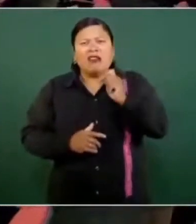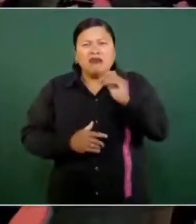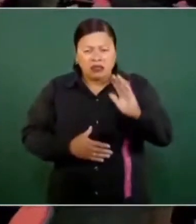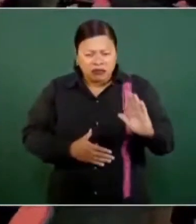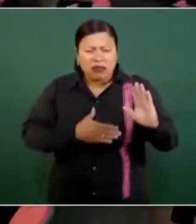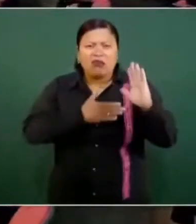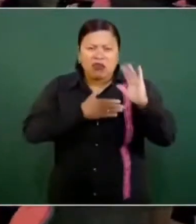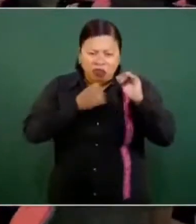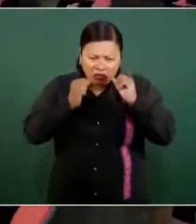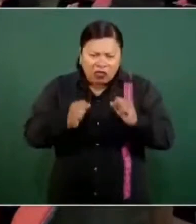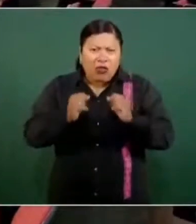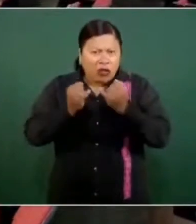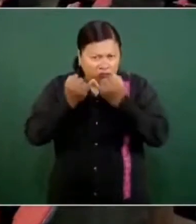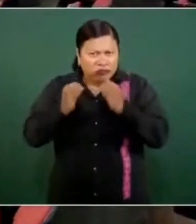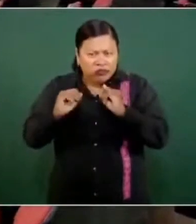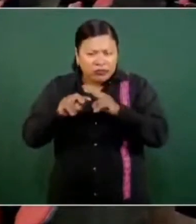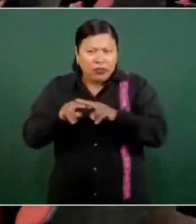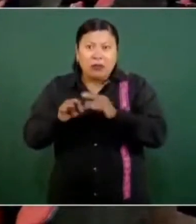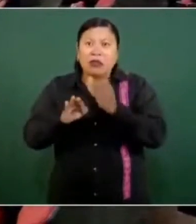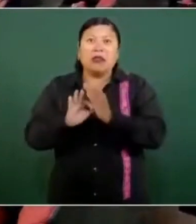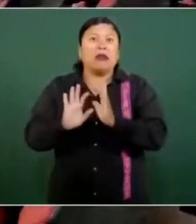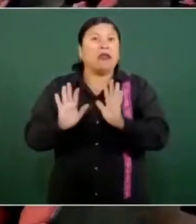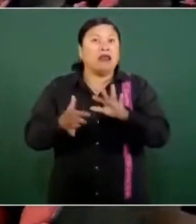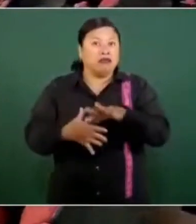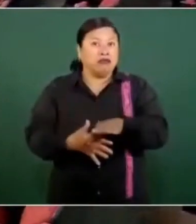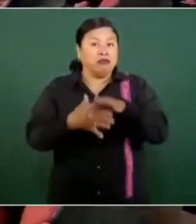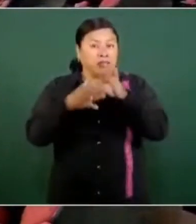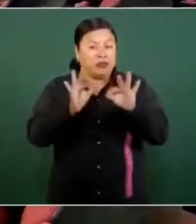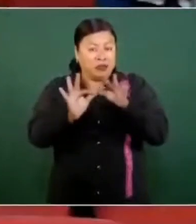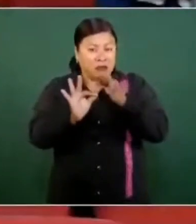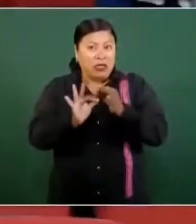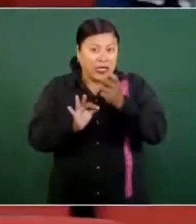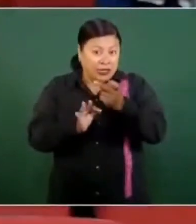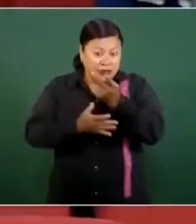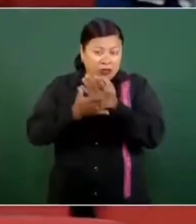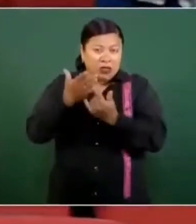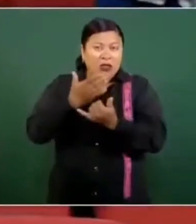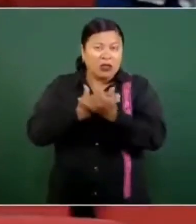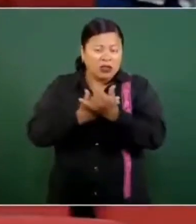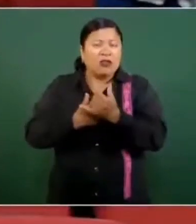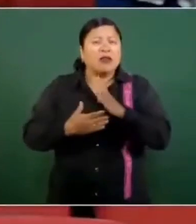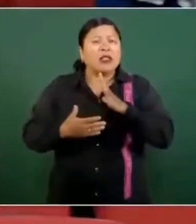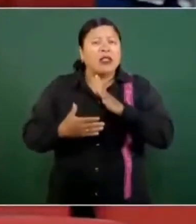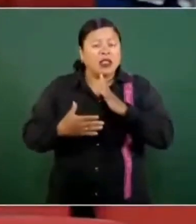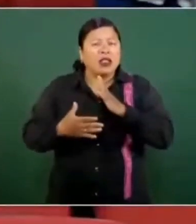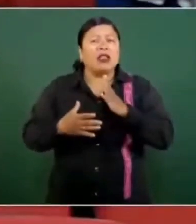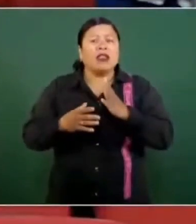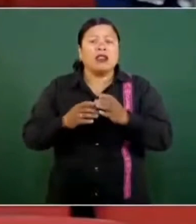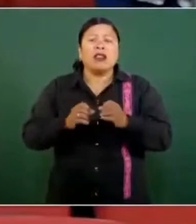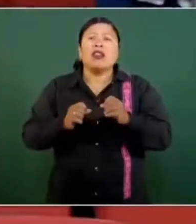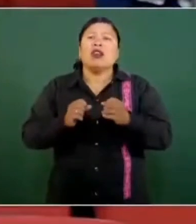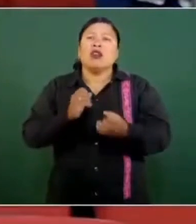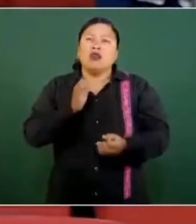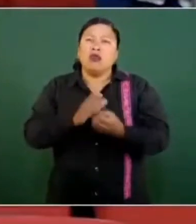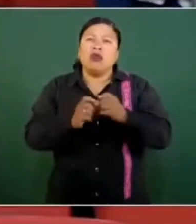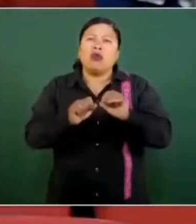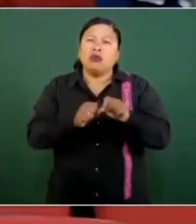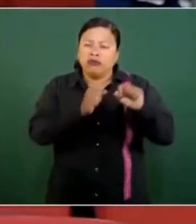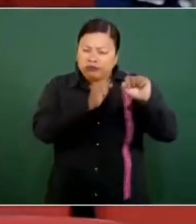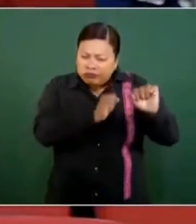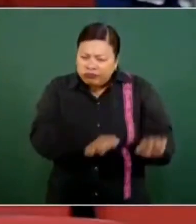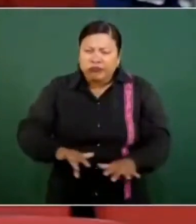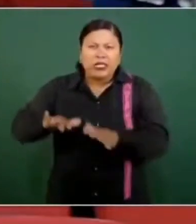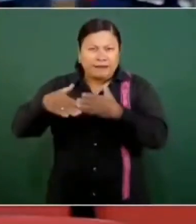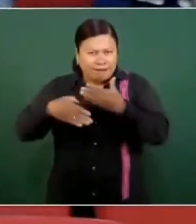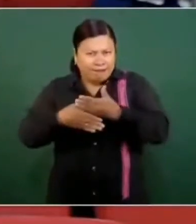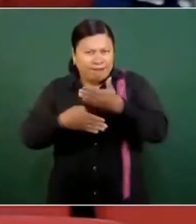República, el cual ahora se ve cumplida. Este megaproyecto incluyó el nuevo rompeolas, localizado en la